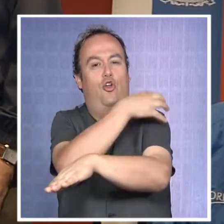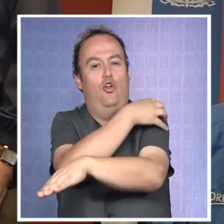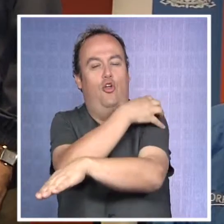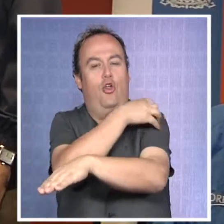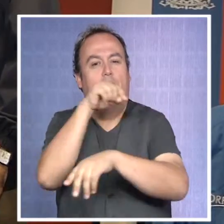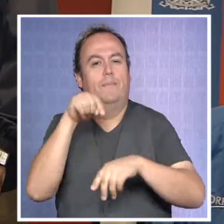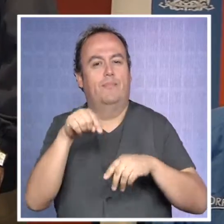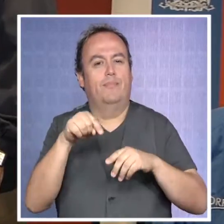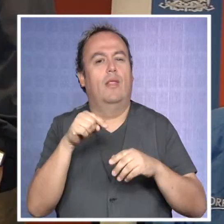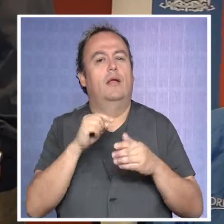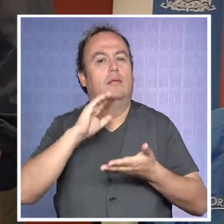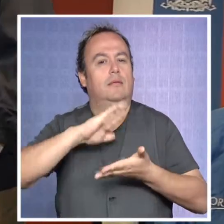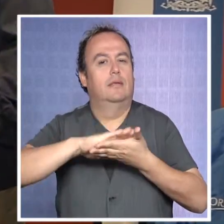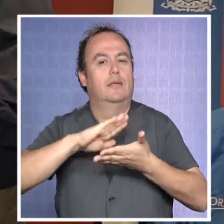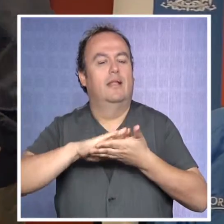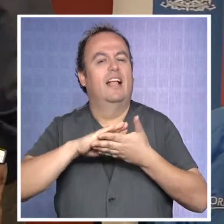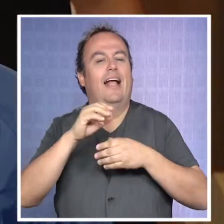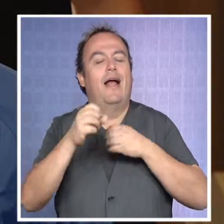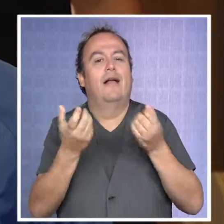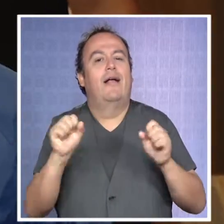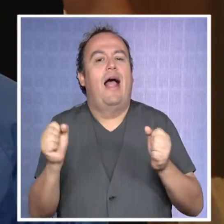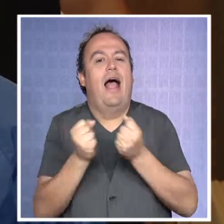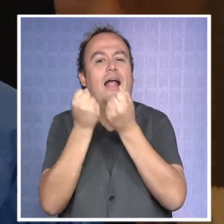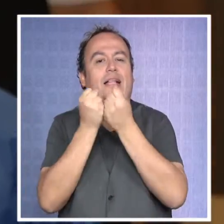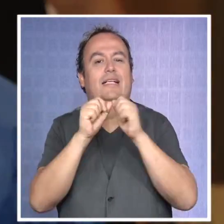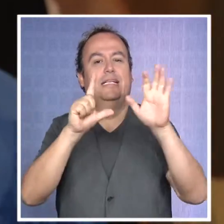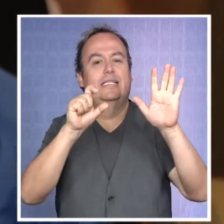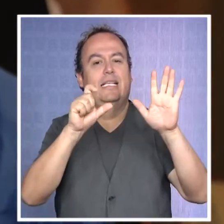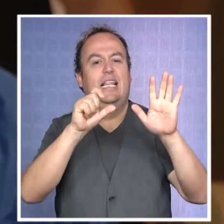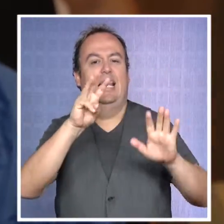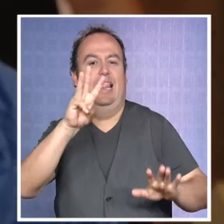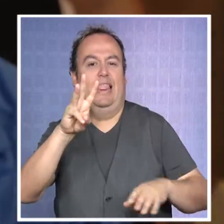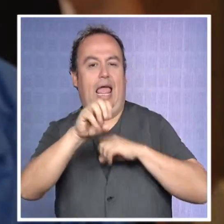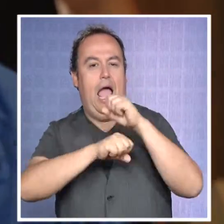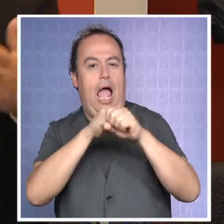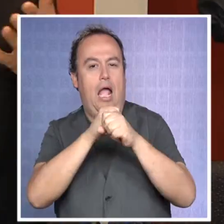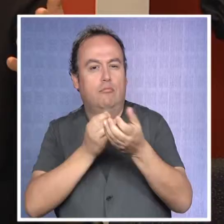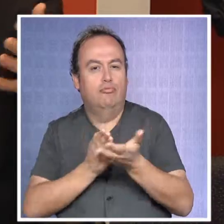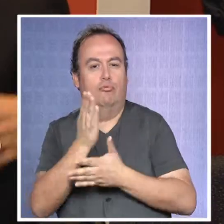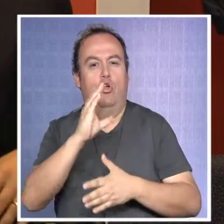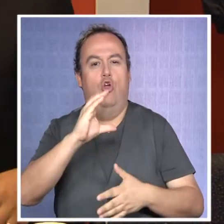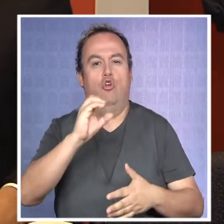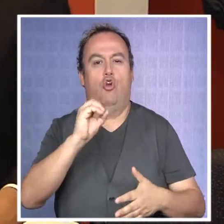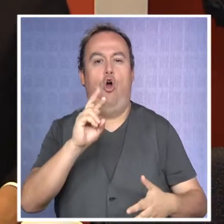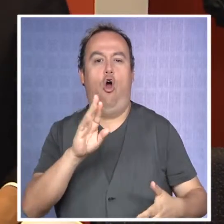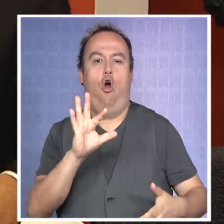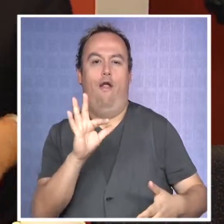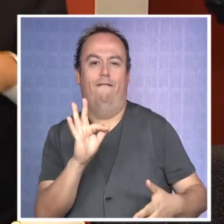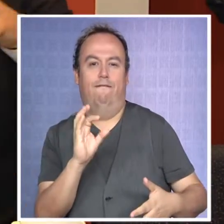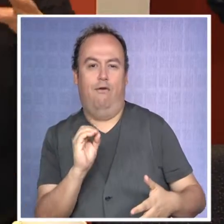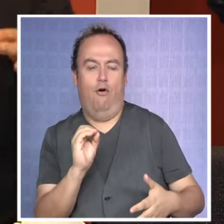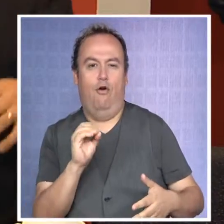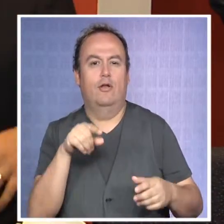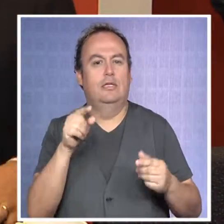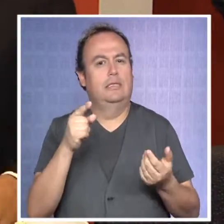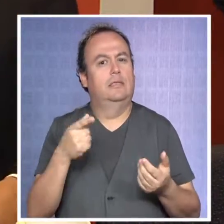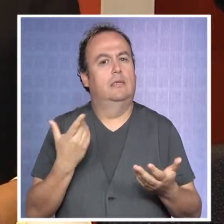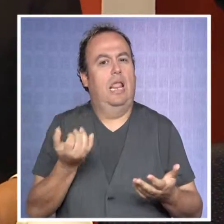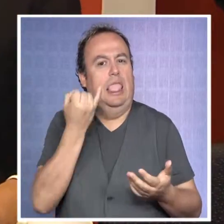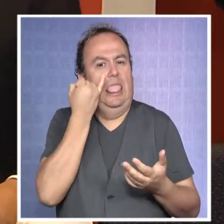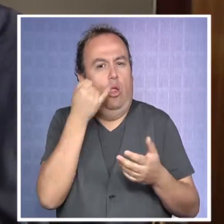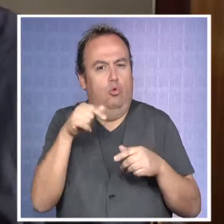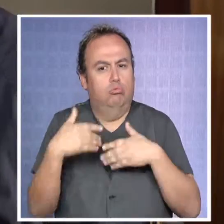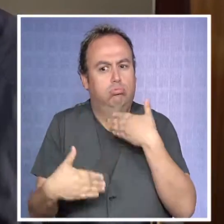organismo con motivo de la celebración de los 73 años de su fundación. La Corfo ha sido una institución que a través de la historia